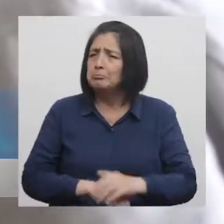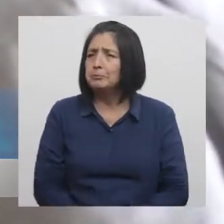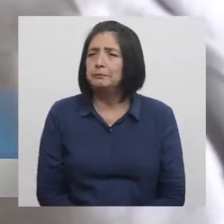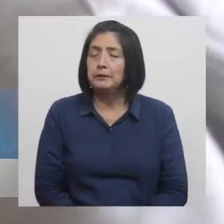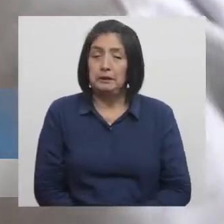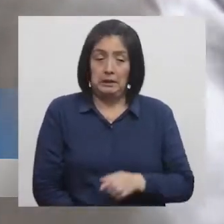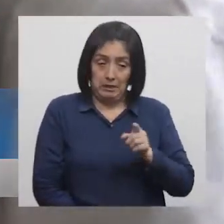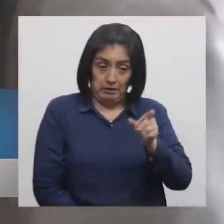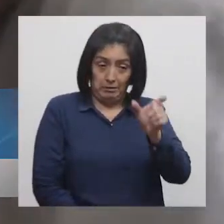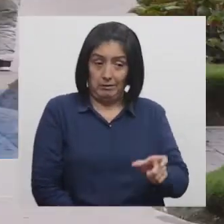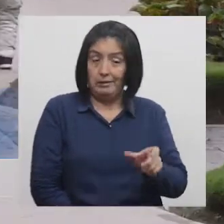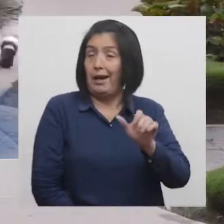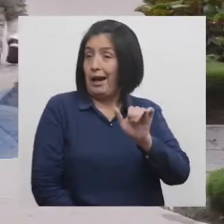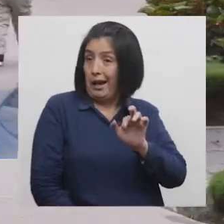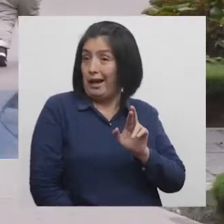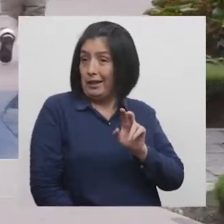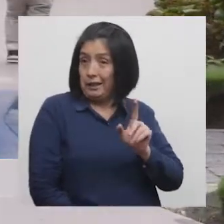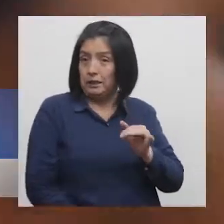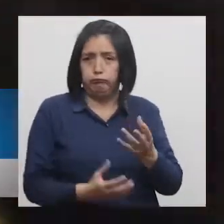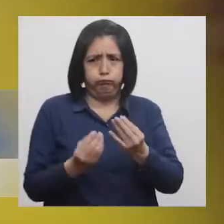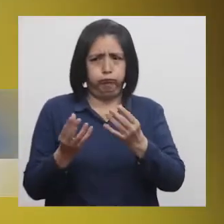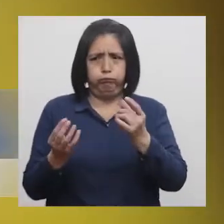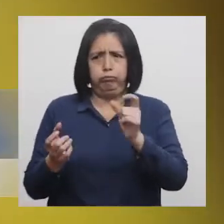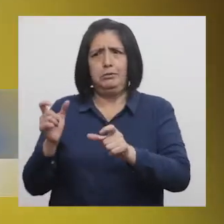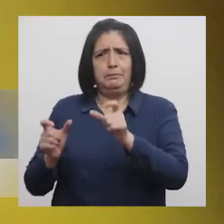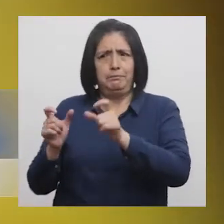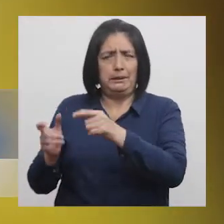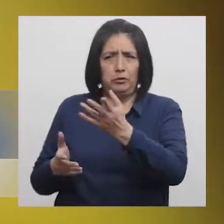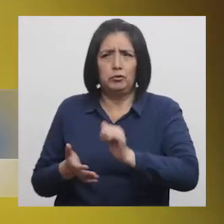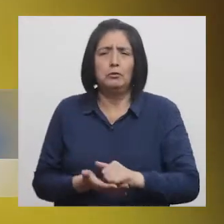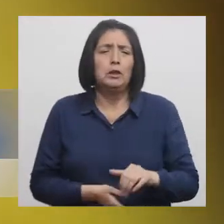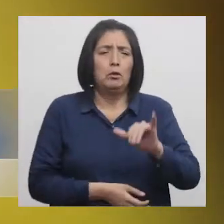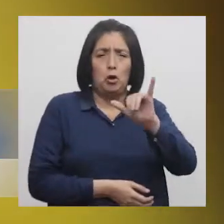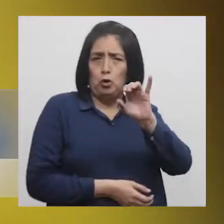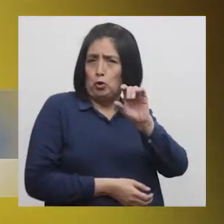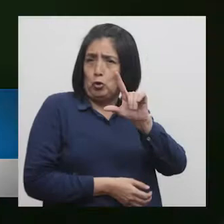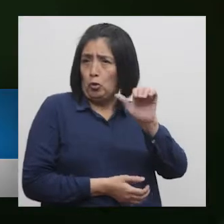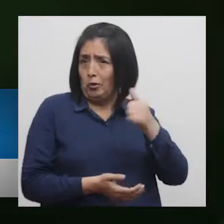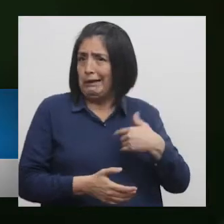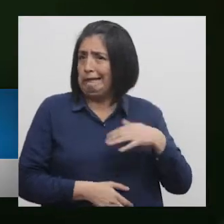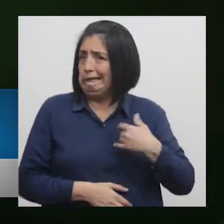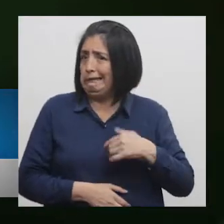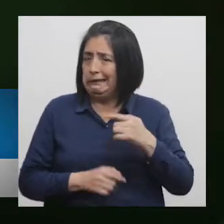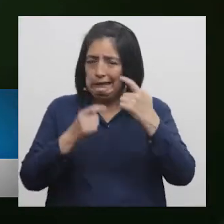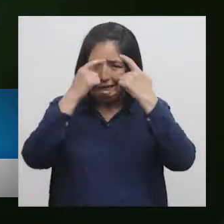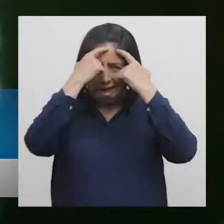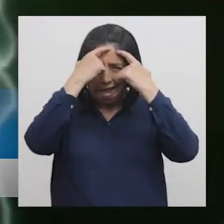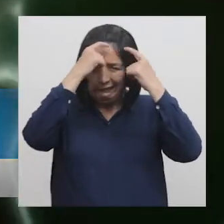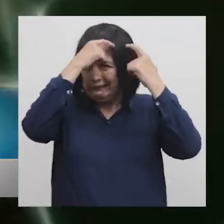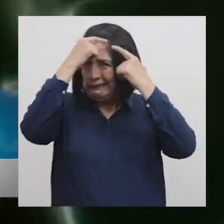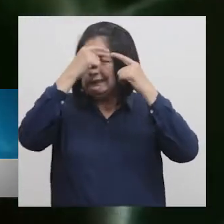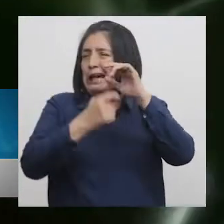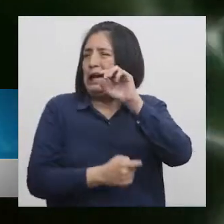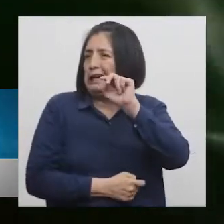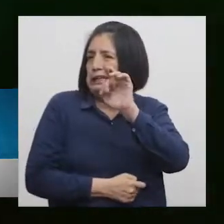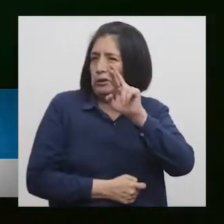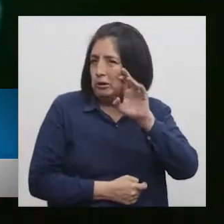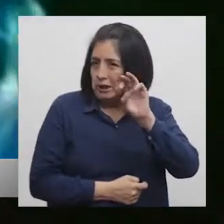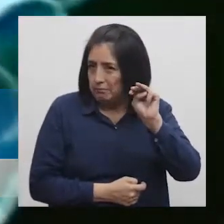Así como Adriana Existen miles de personas Como el caso de Yola Polastri Que padecen de un aneurisma cerebral